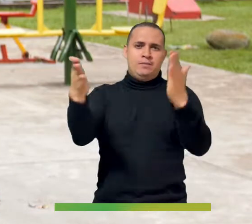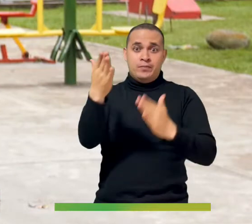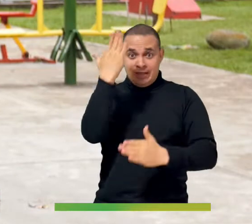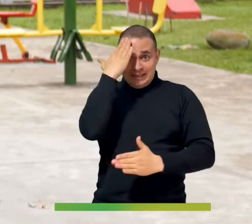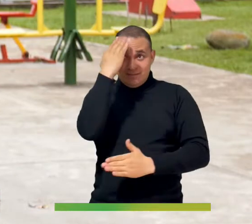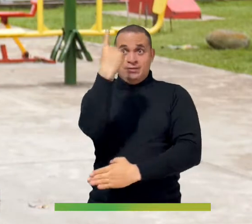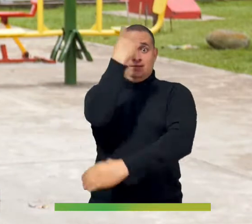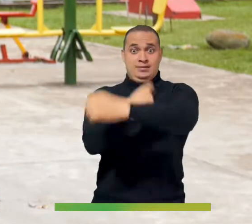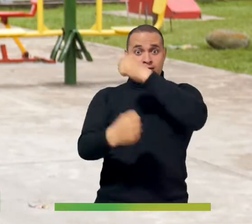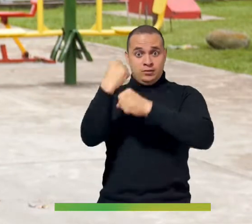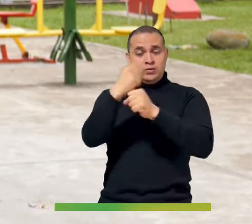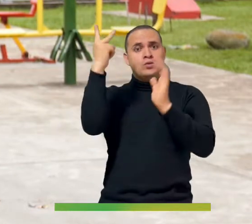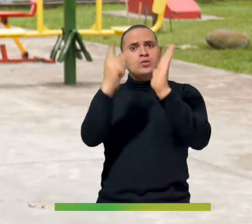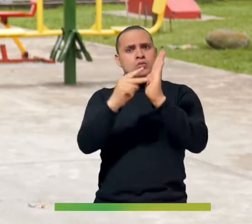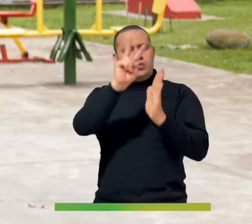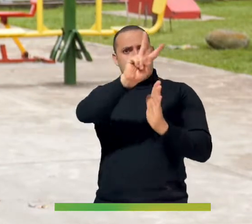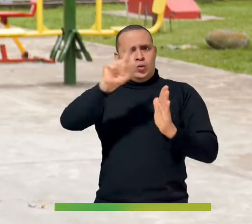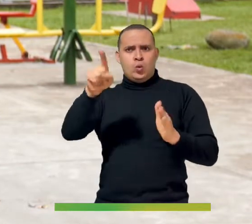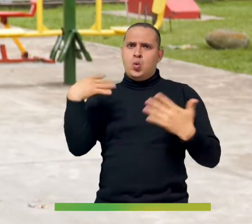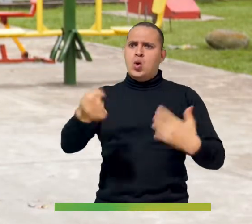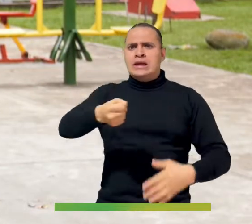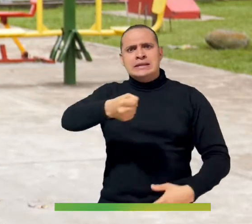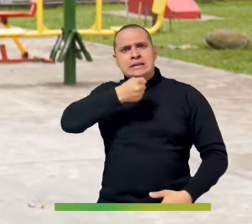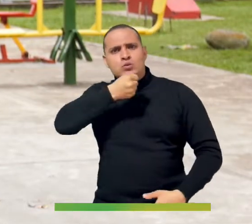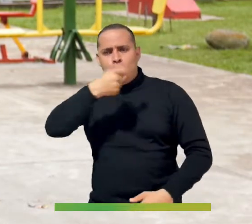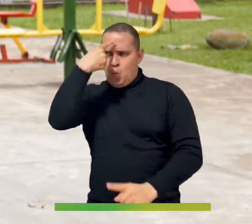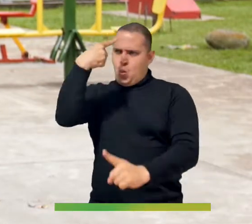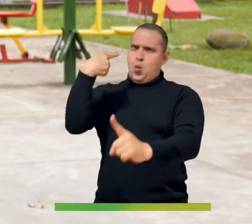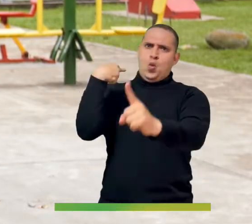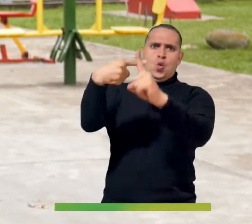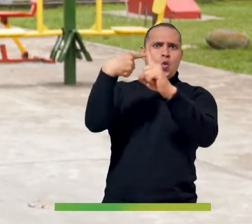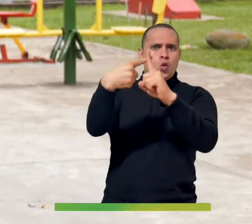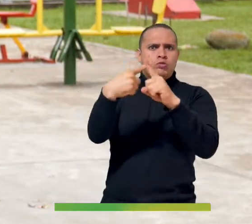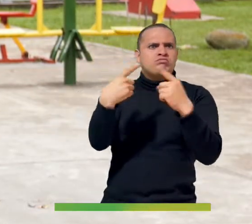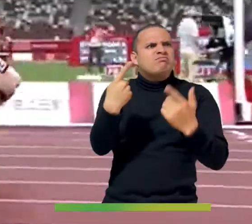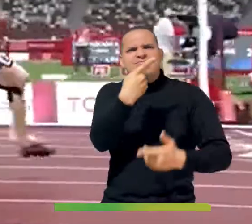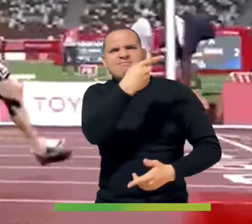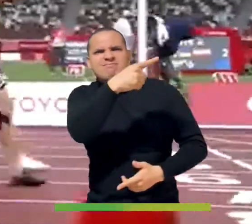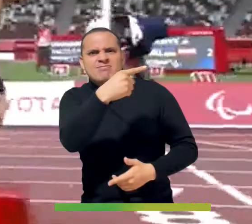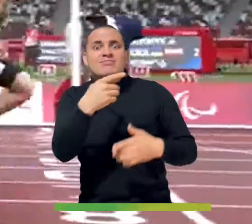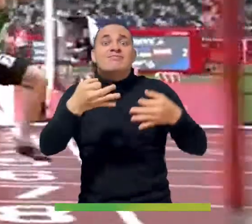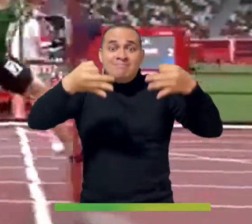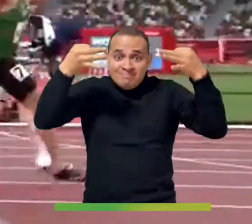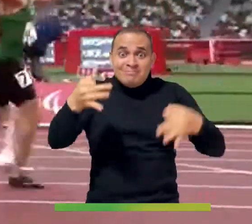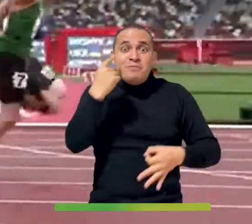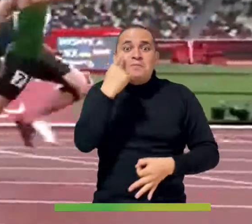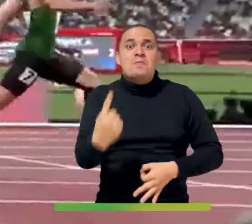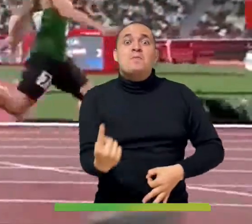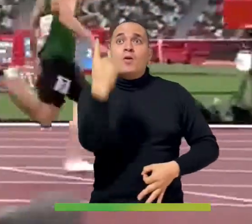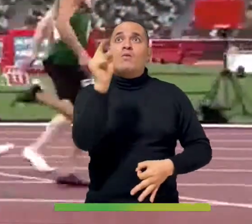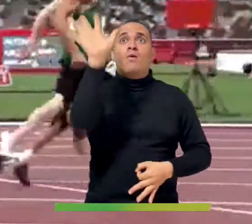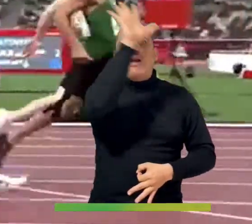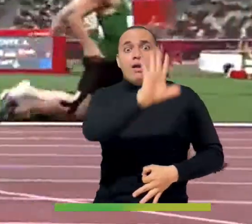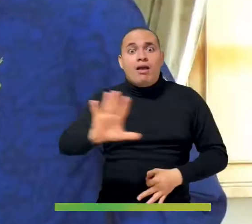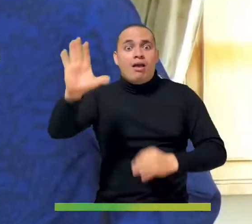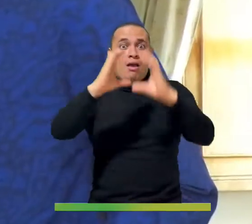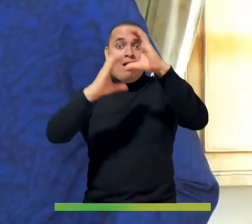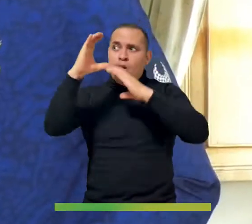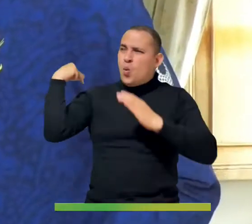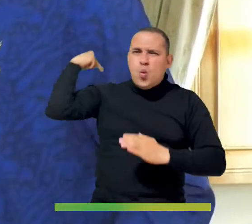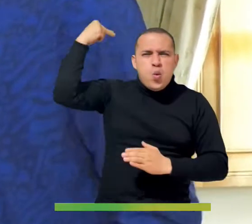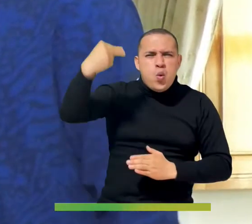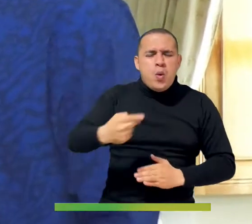fue un año que trajo noticias positivas, como es que por primera vez en la historia el departamento